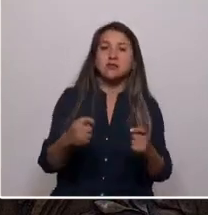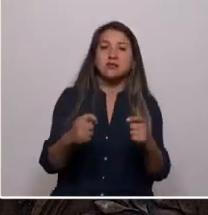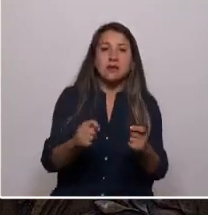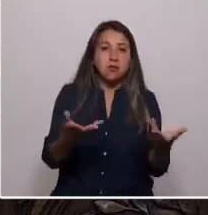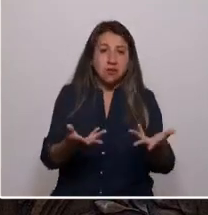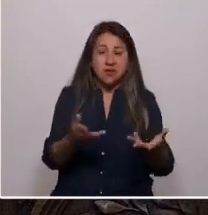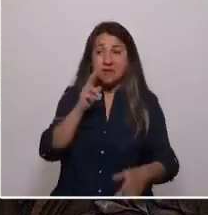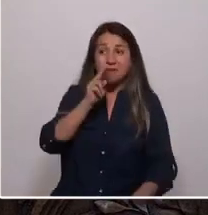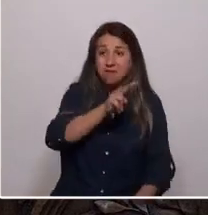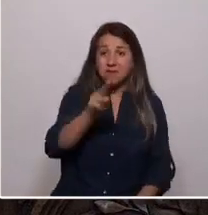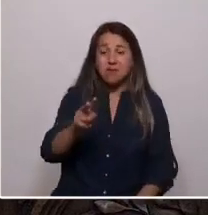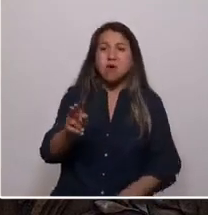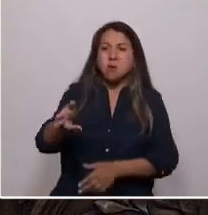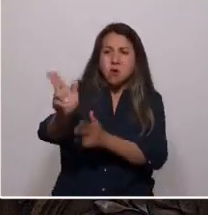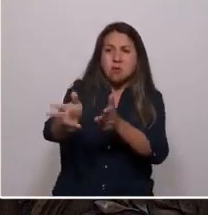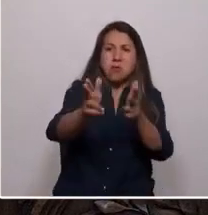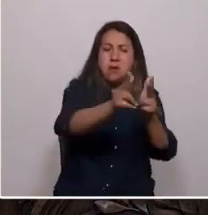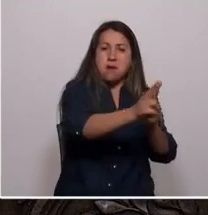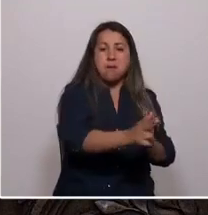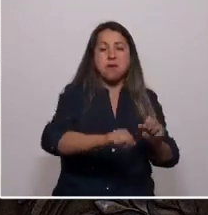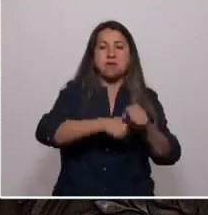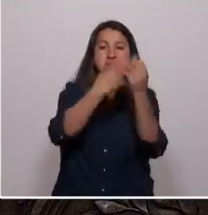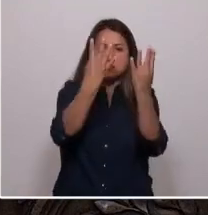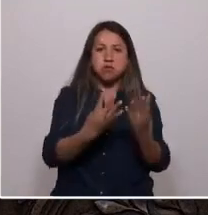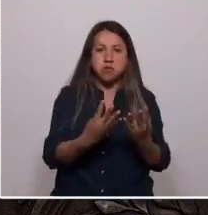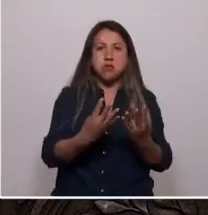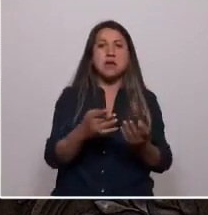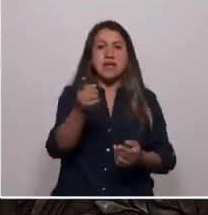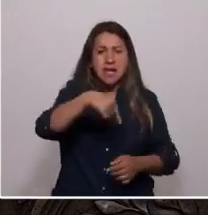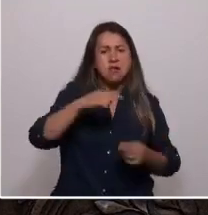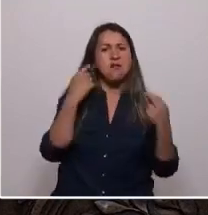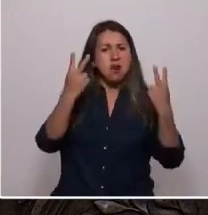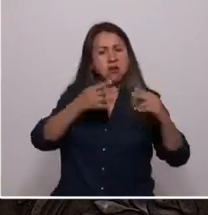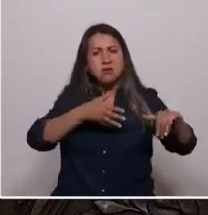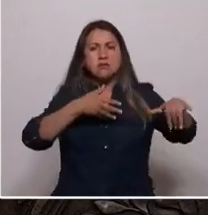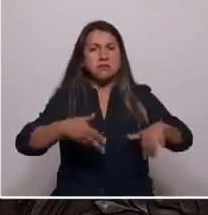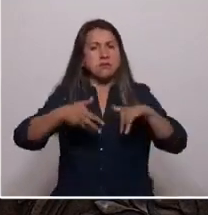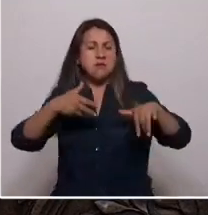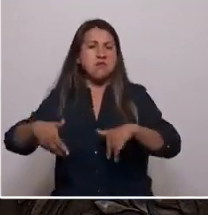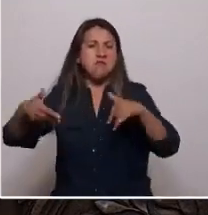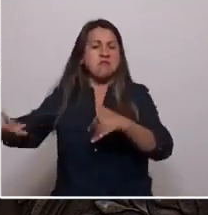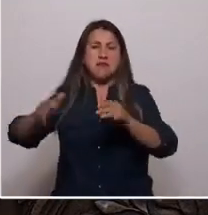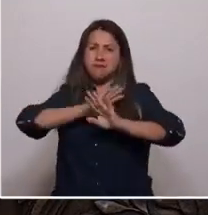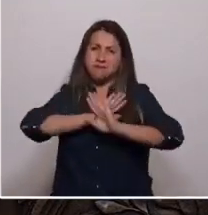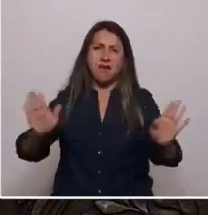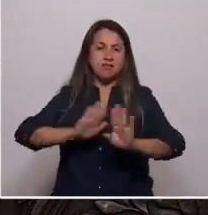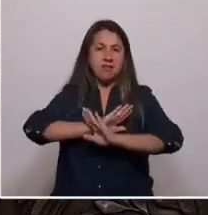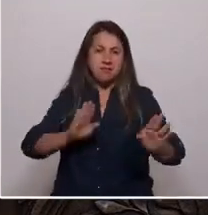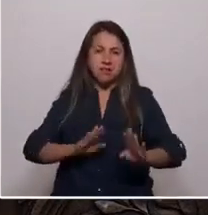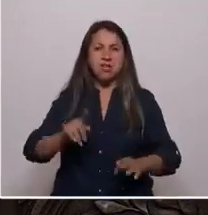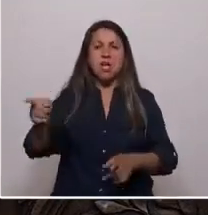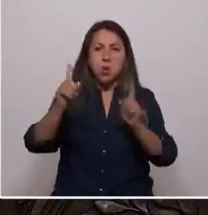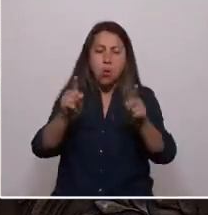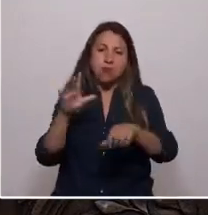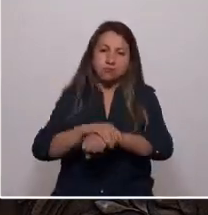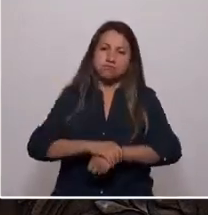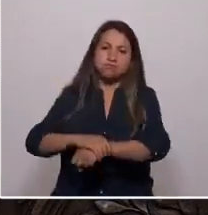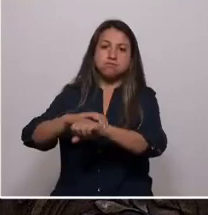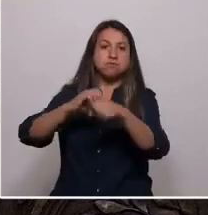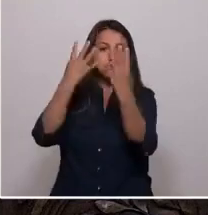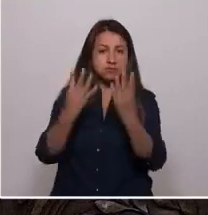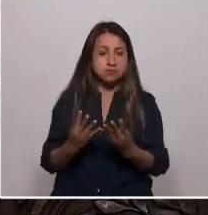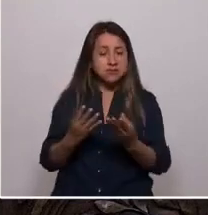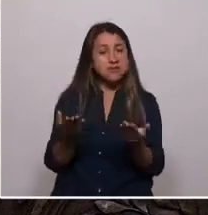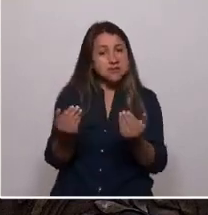Vimos cómo se mutiló, se mató y encarceló a quienes tuvieron el valor de gritar basta y que merecen, en este proceso, recuperar su